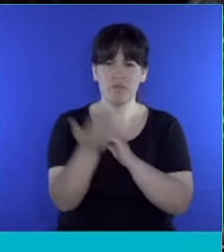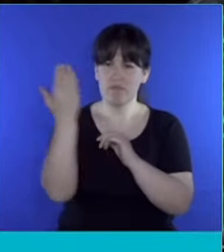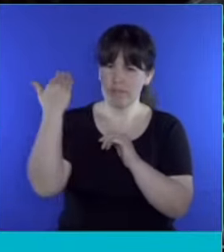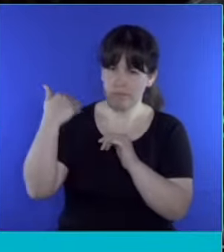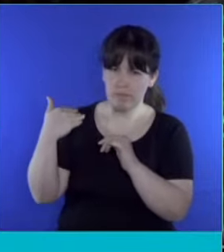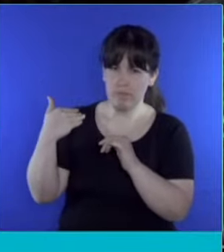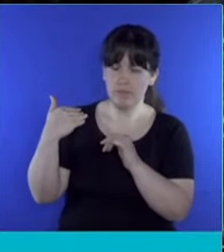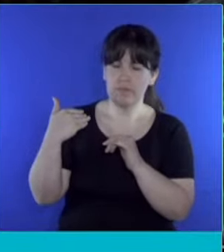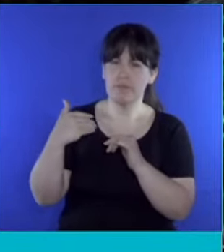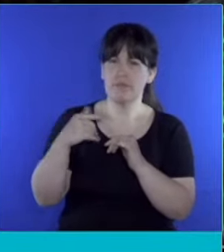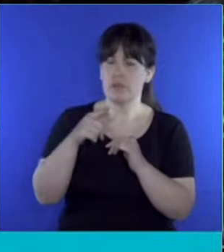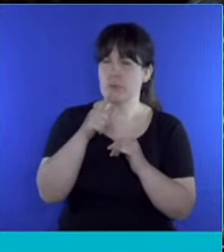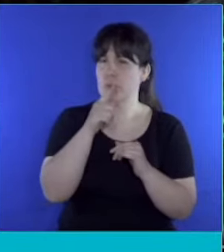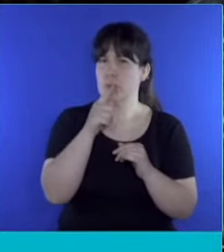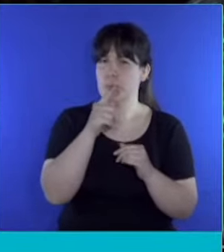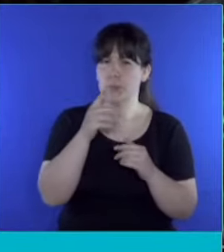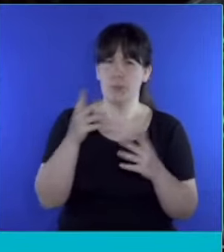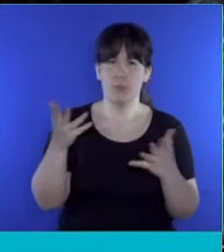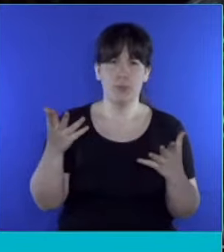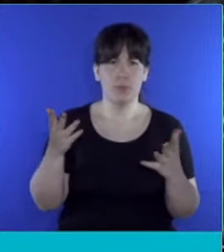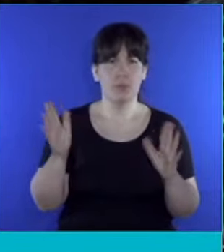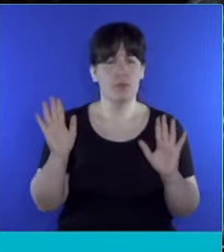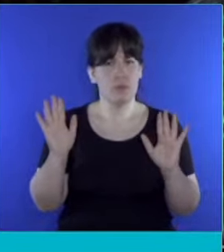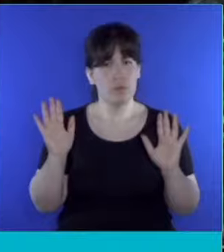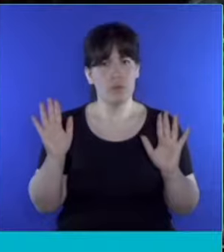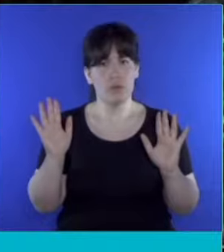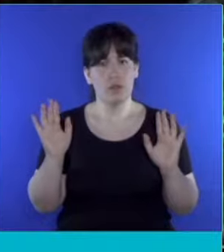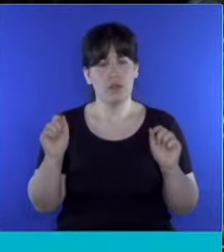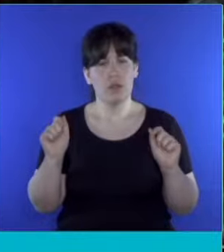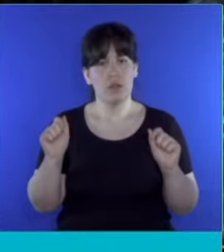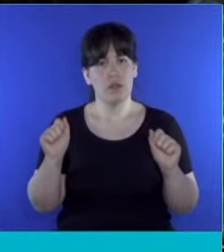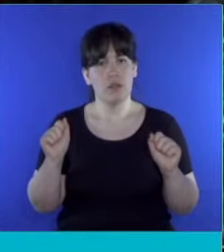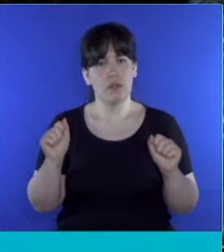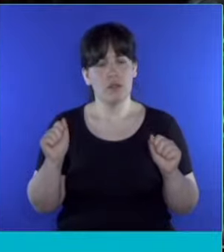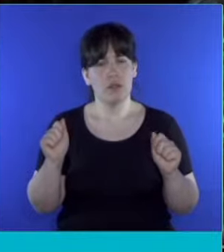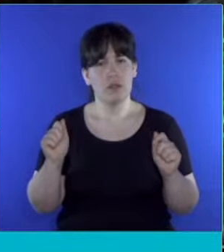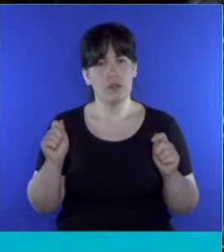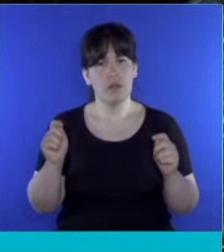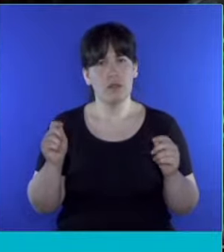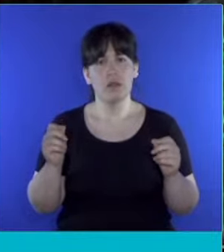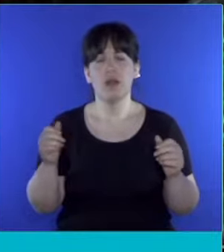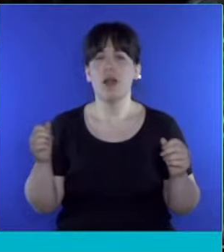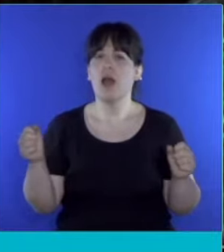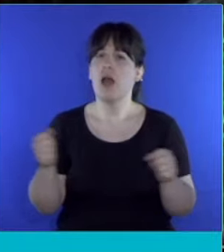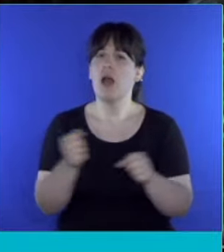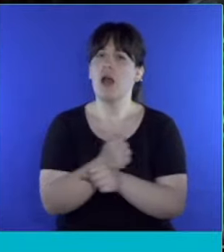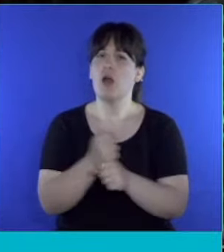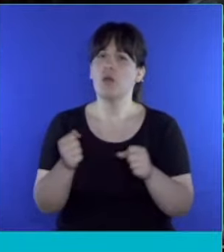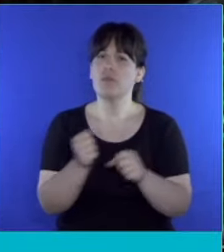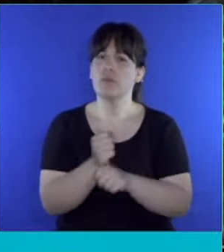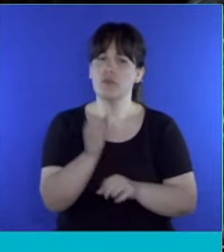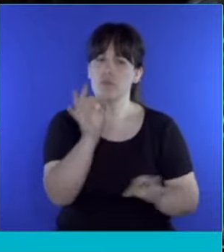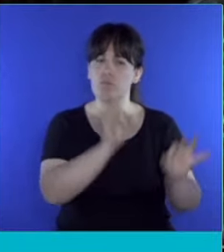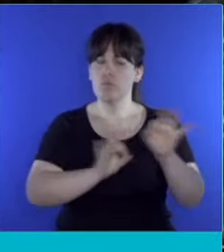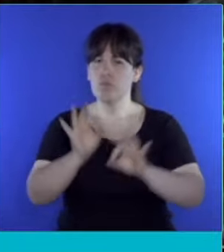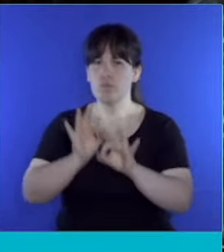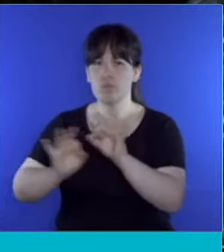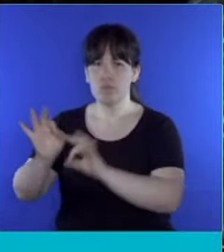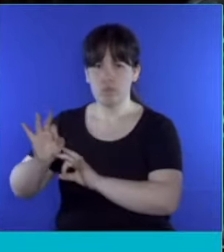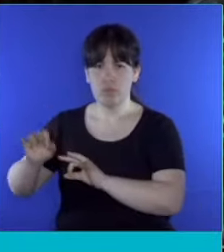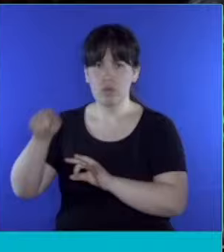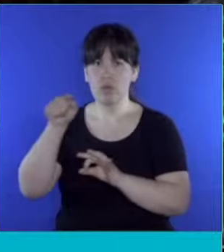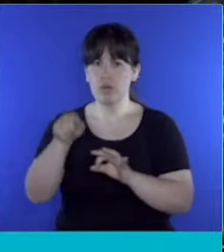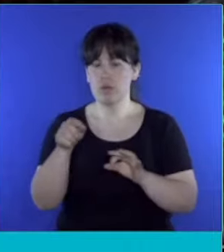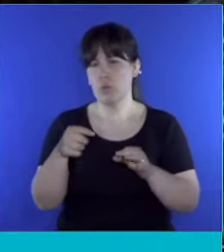pareció muy loable, que fue la aprobación de una serie de proyectos que obtuvo